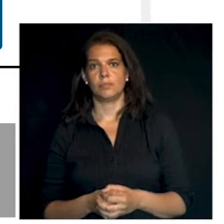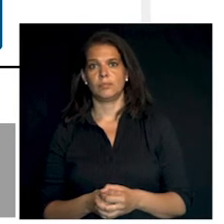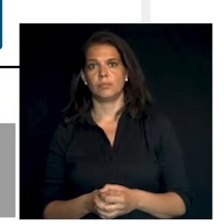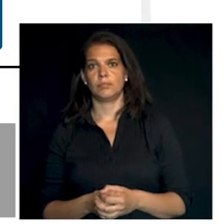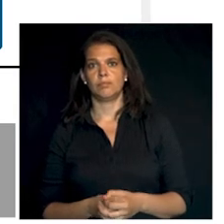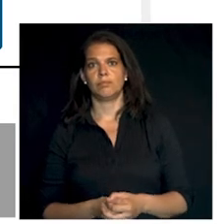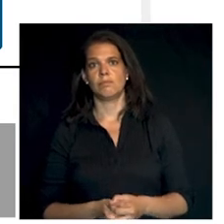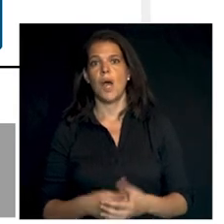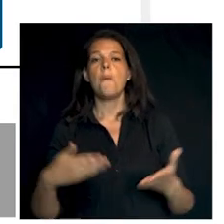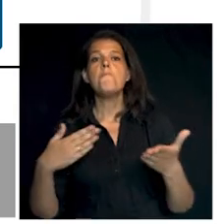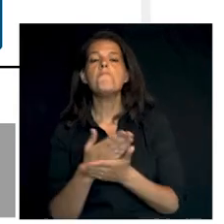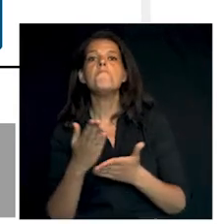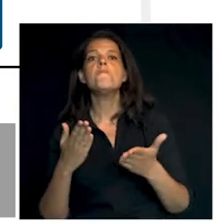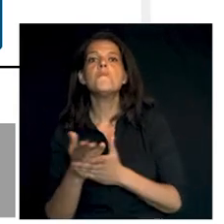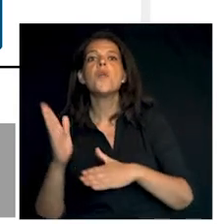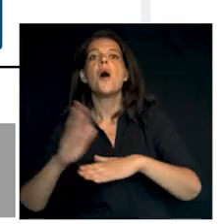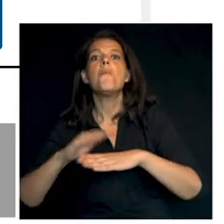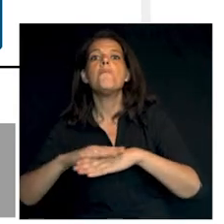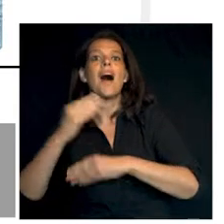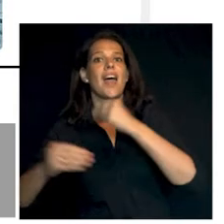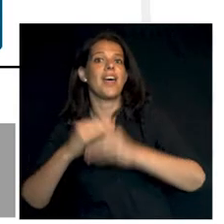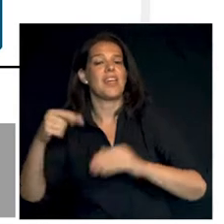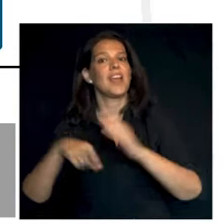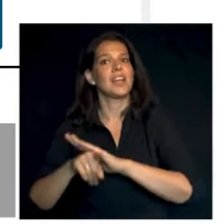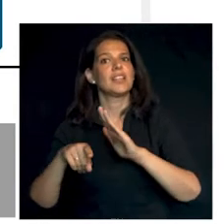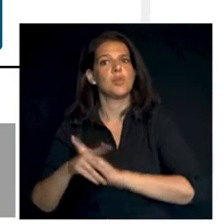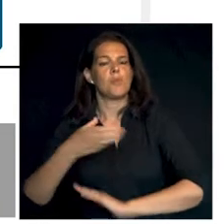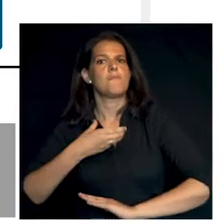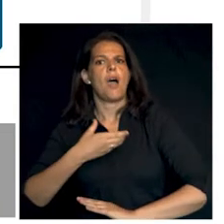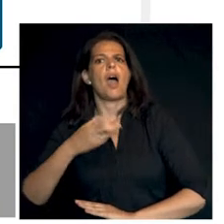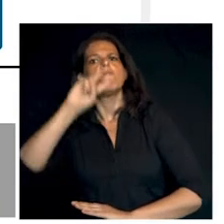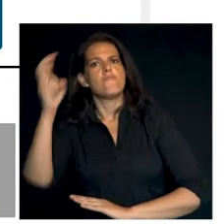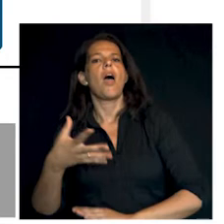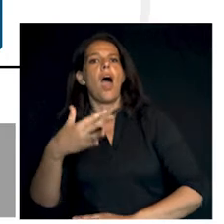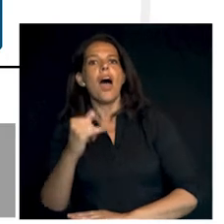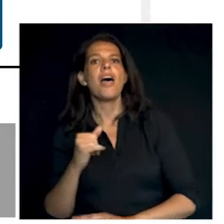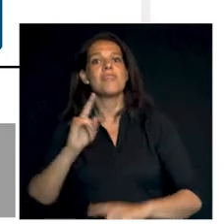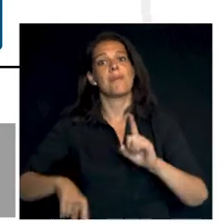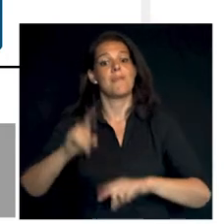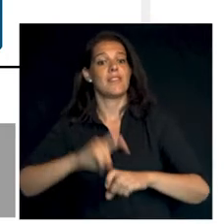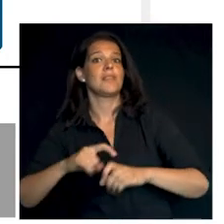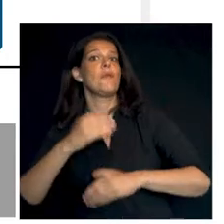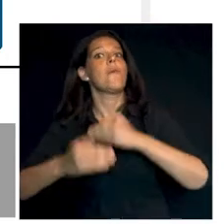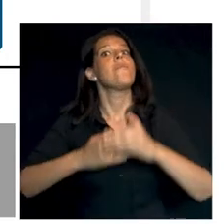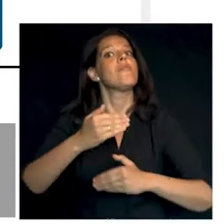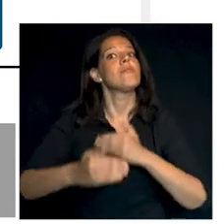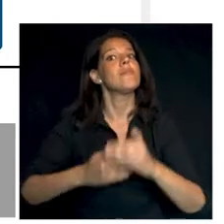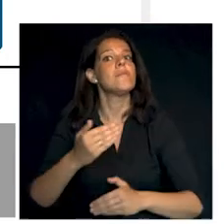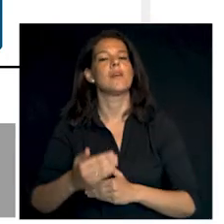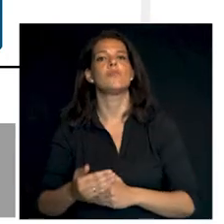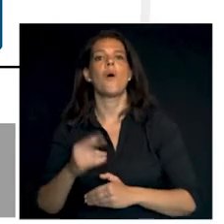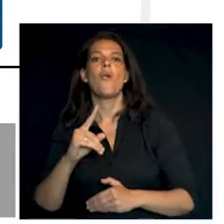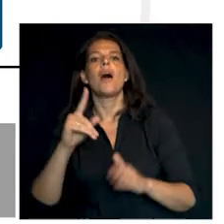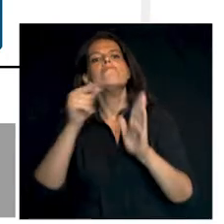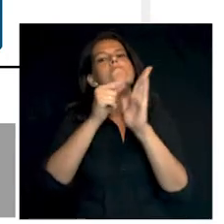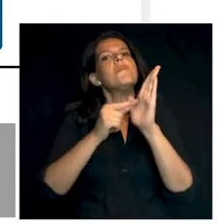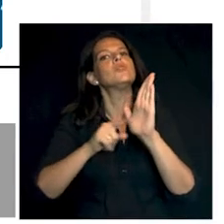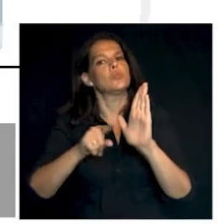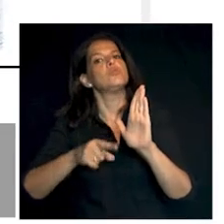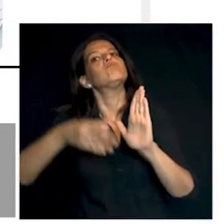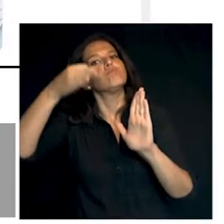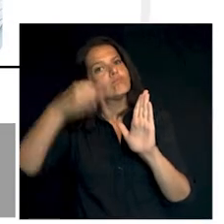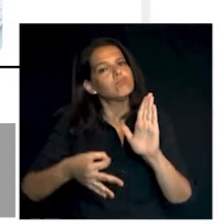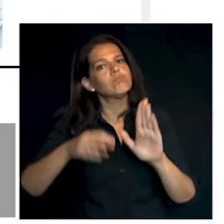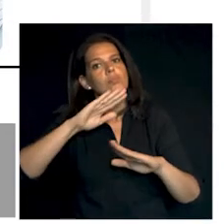Hay varios procedimientos para realizar esta gestión municipal. En función del tipo de procedimiento hay una serie de pasos que